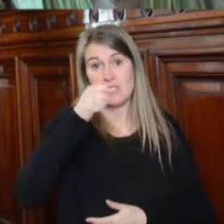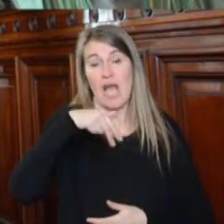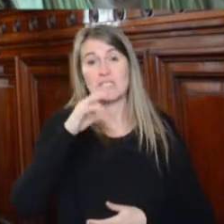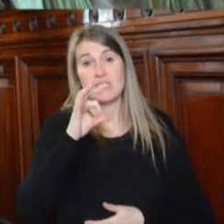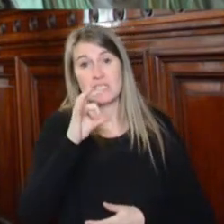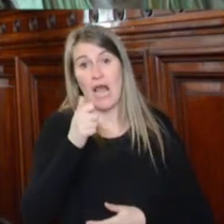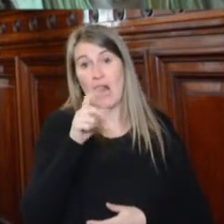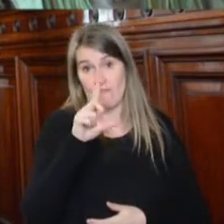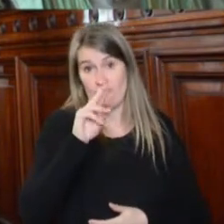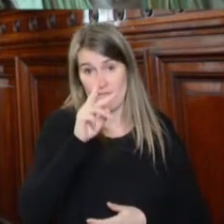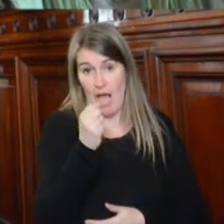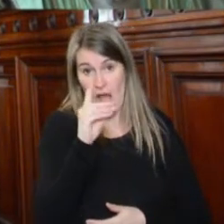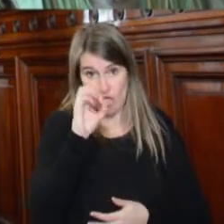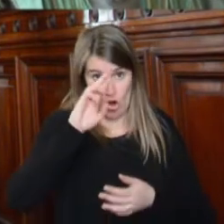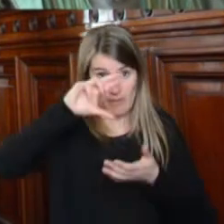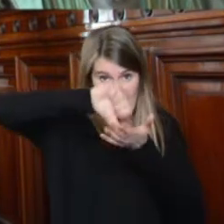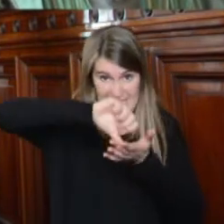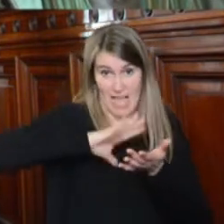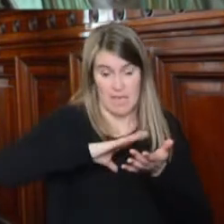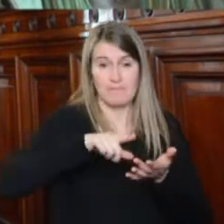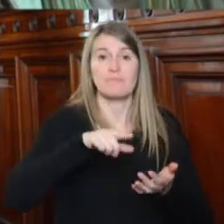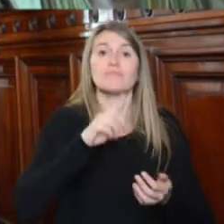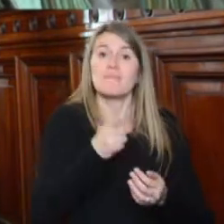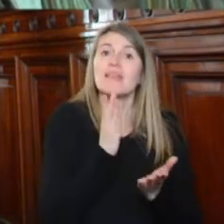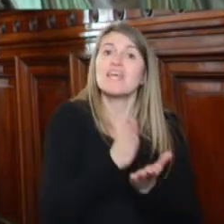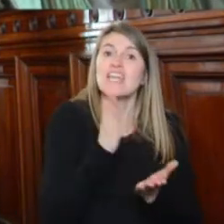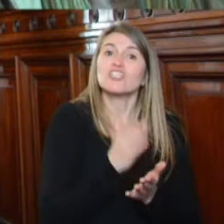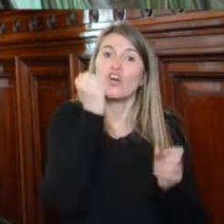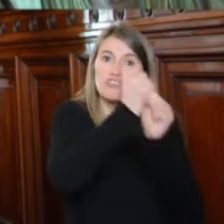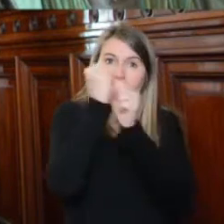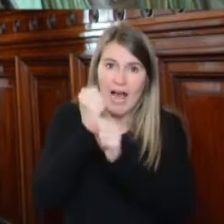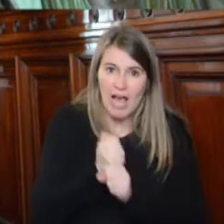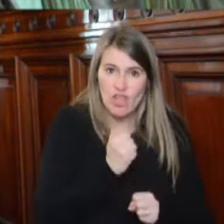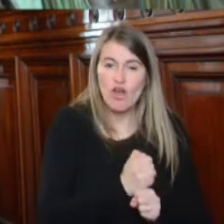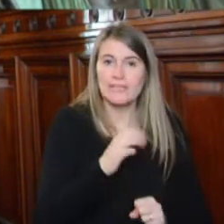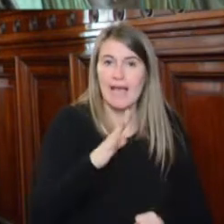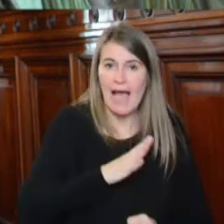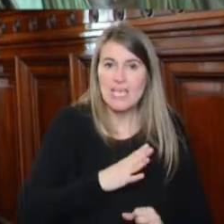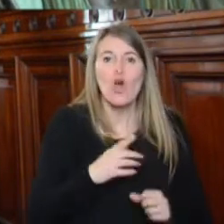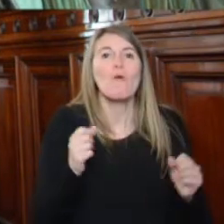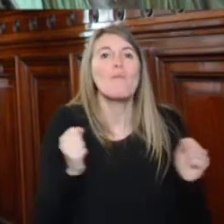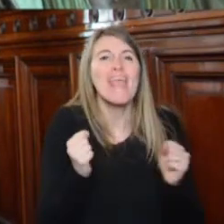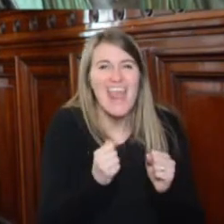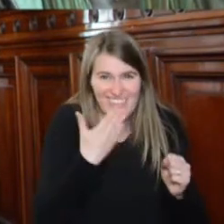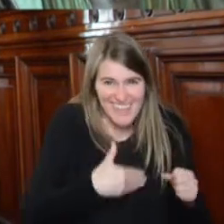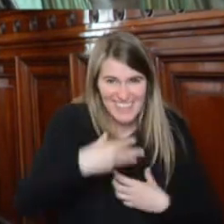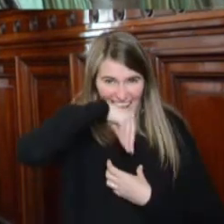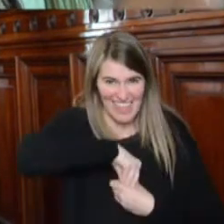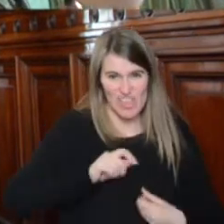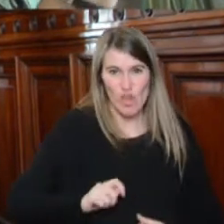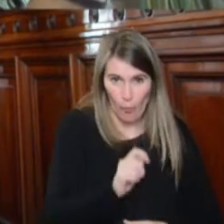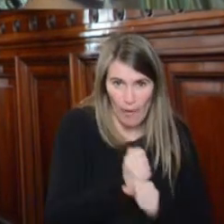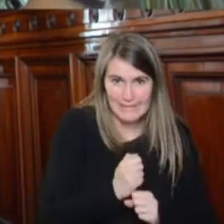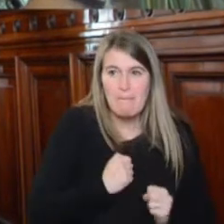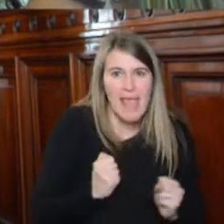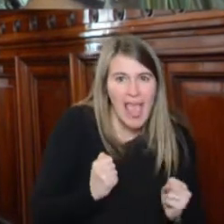permanente a los abogados comprometidos con la defensa de los derechos de los trabajadores busca atemorizarlos y dificultar que cumplan su función primordial, ser el